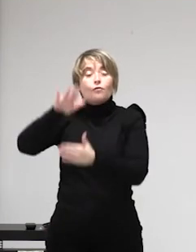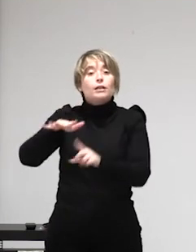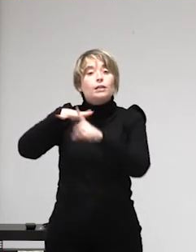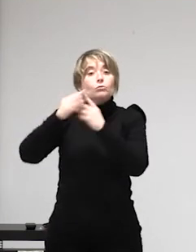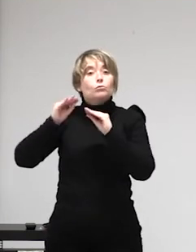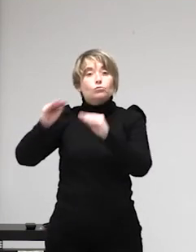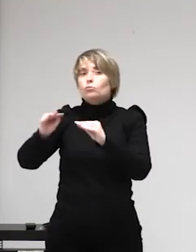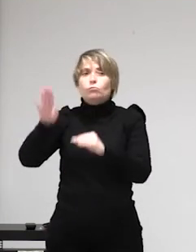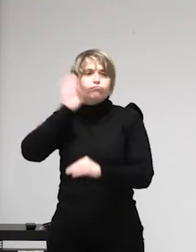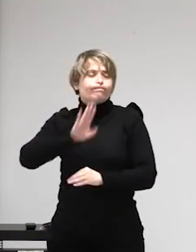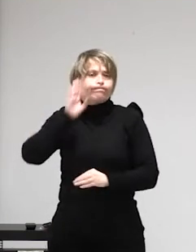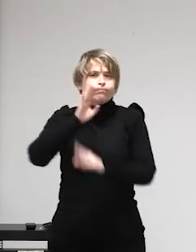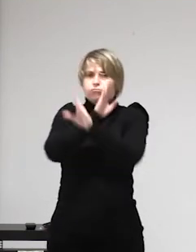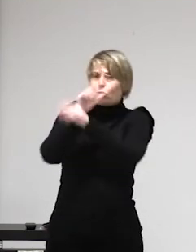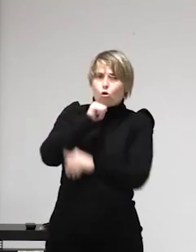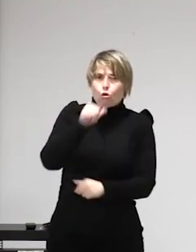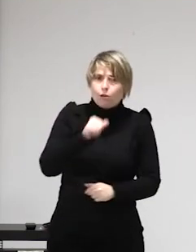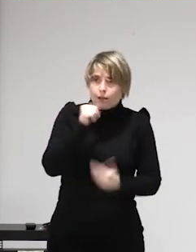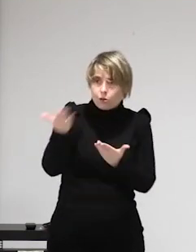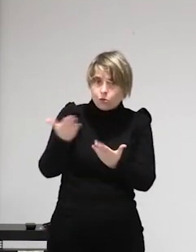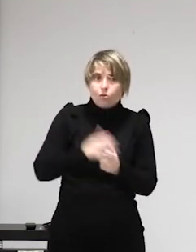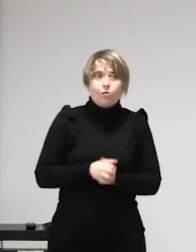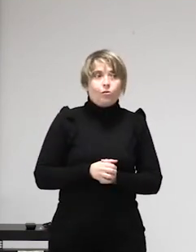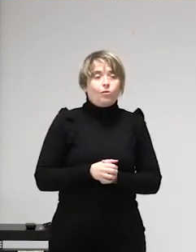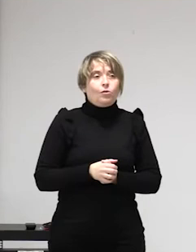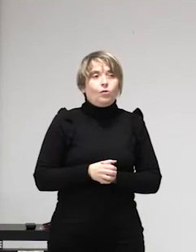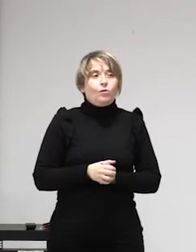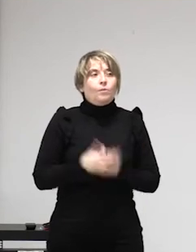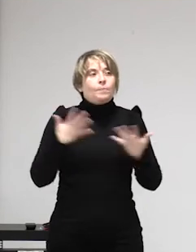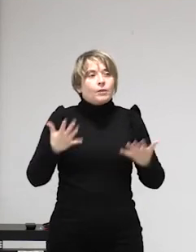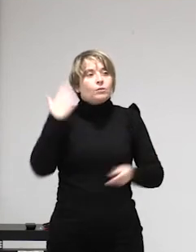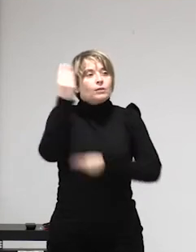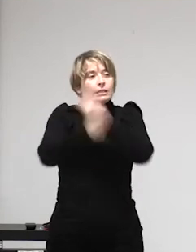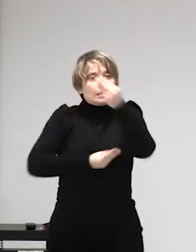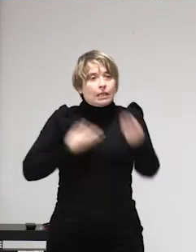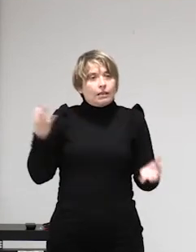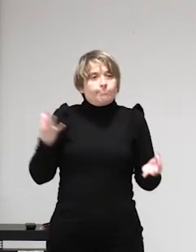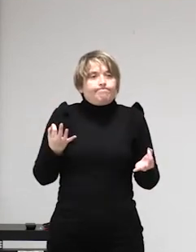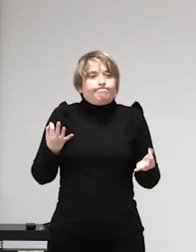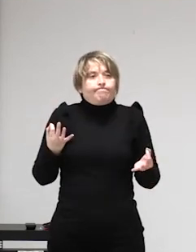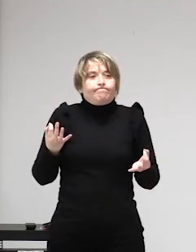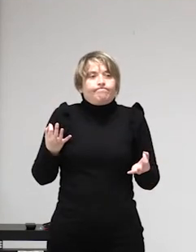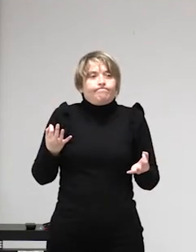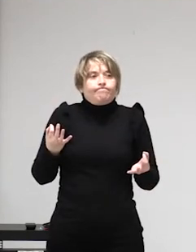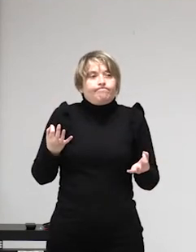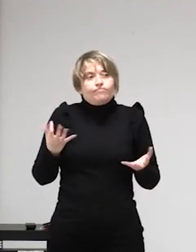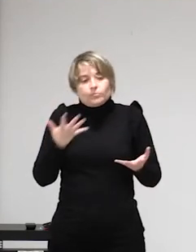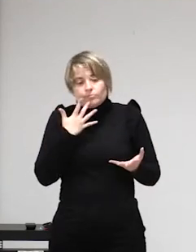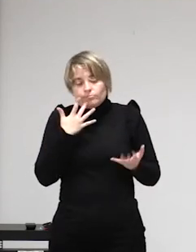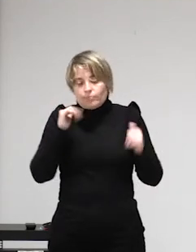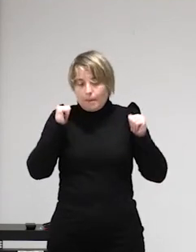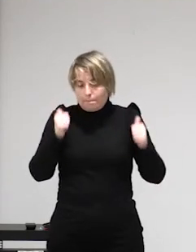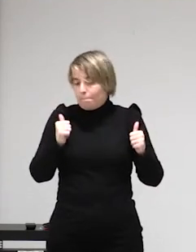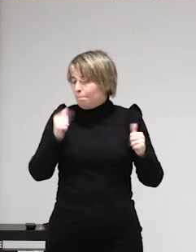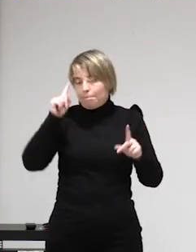yo creo que no o sea que la ley de extranjería es una pieza fundamental precisamente por eso porque la inmensa mayoría de